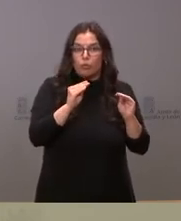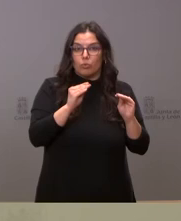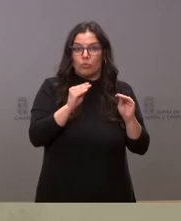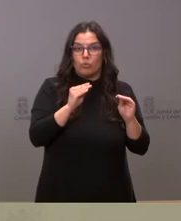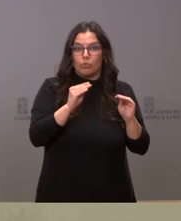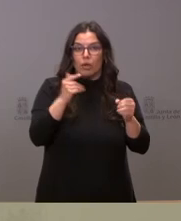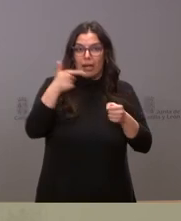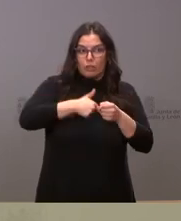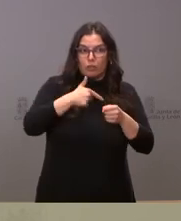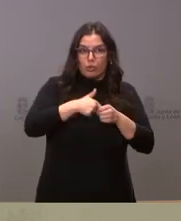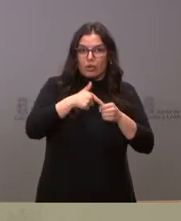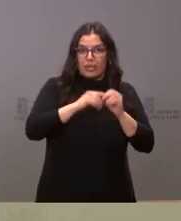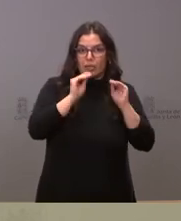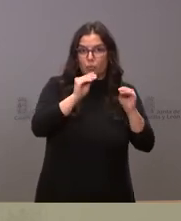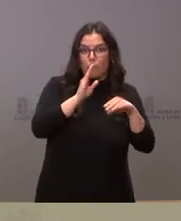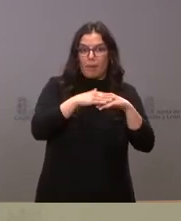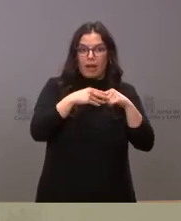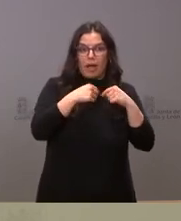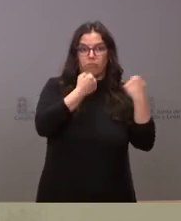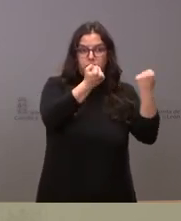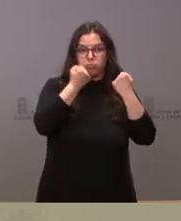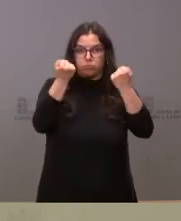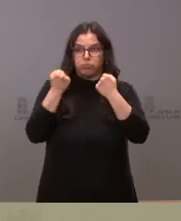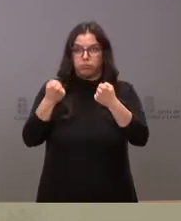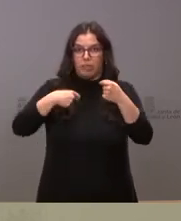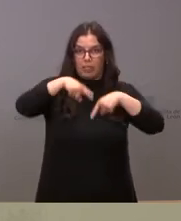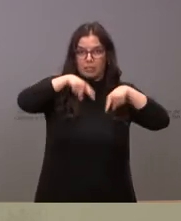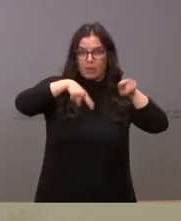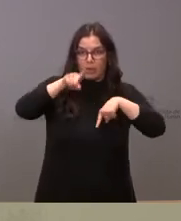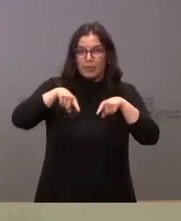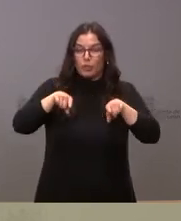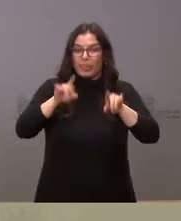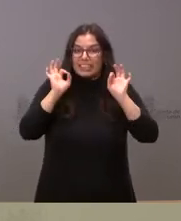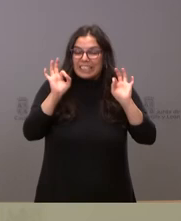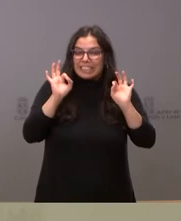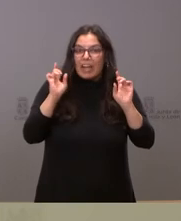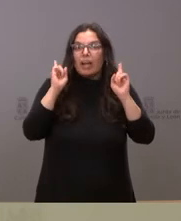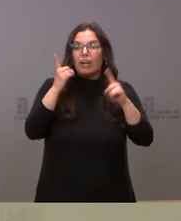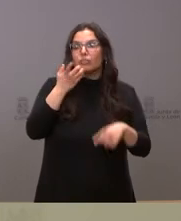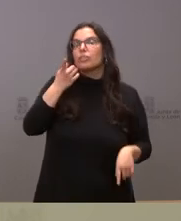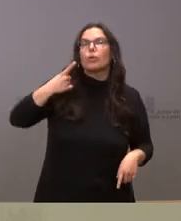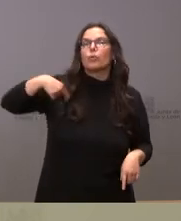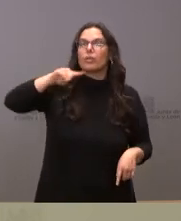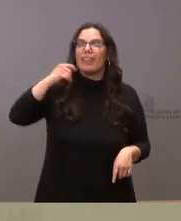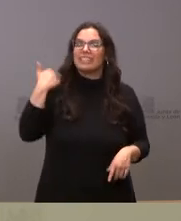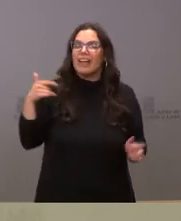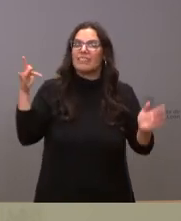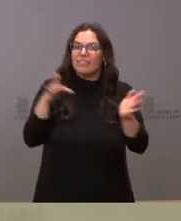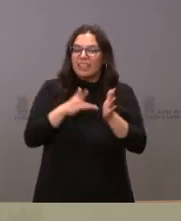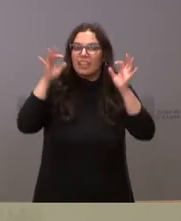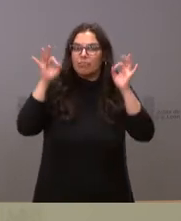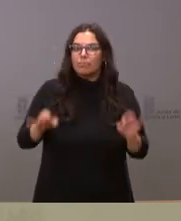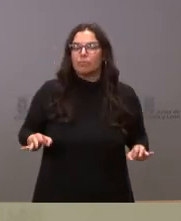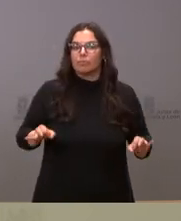suministran gasolina ese vehículo para desplazarse entonces concretamente en este caso yo no sé si ustedes tienen ya una fecha o estiman una